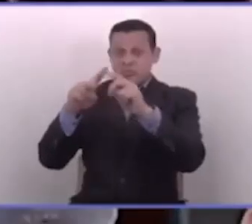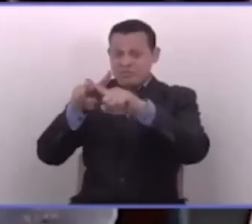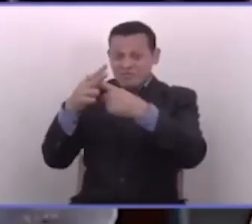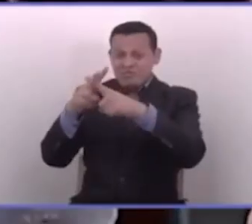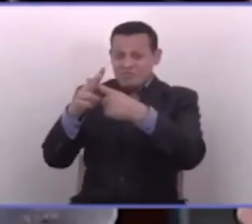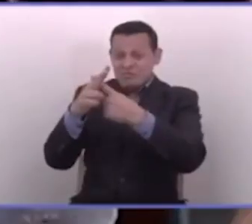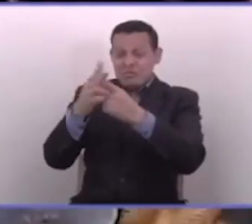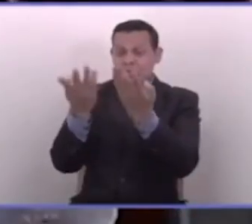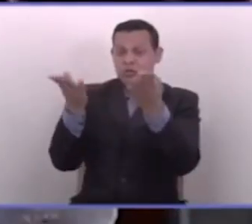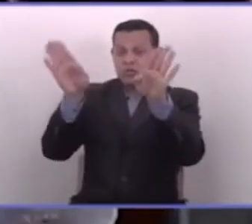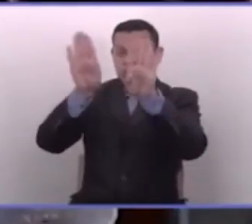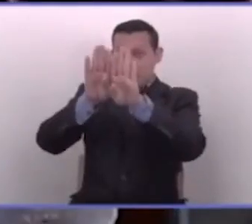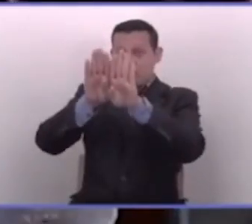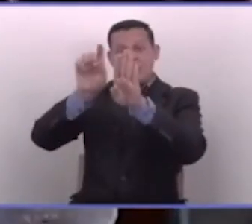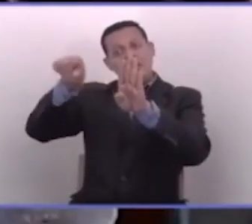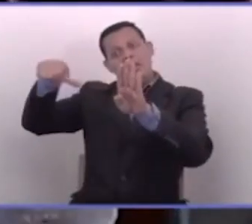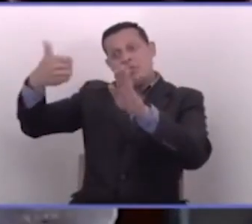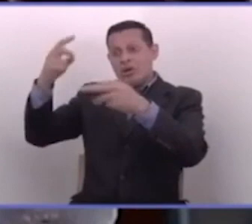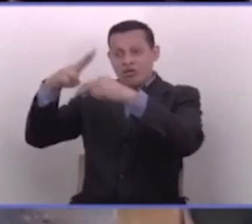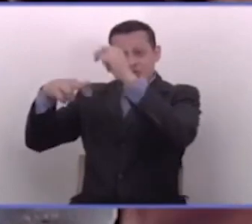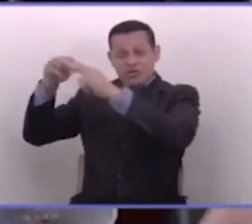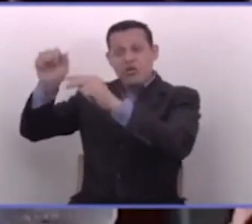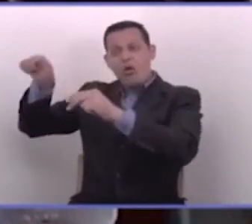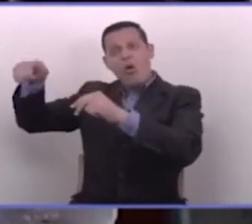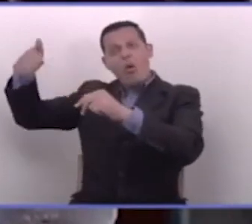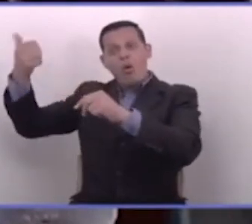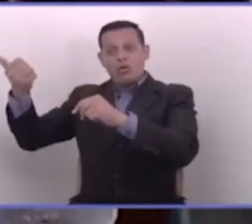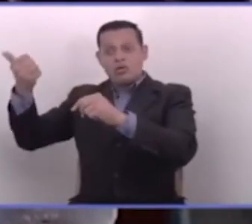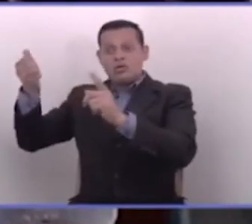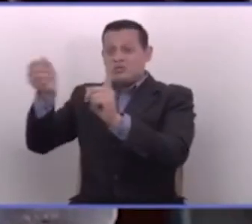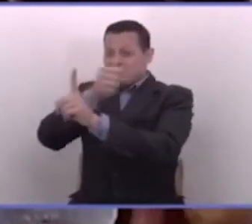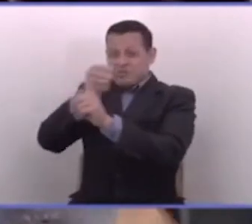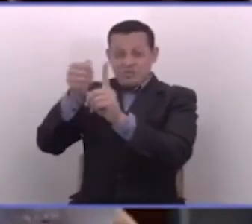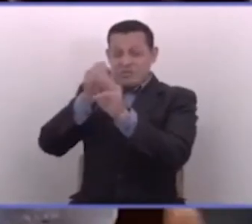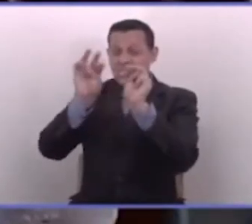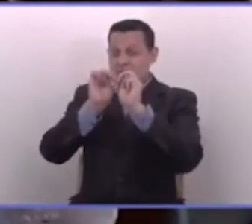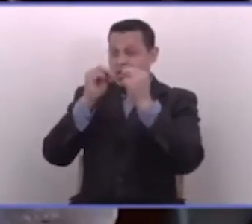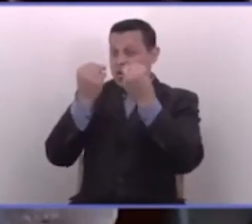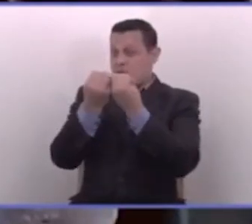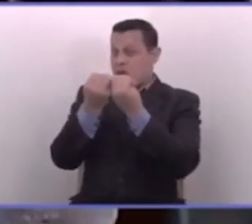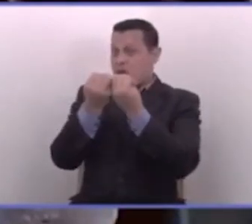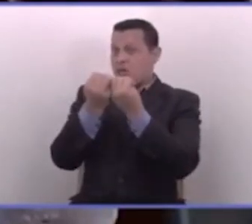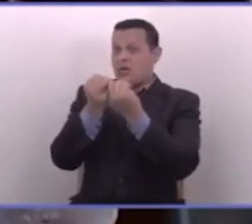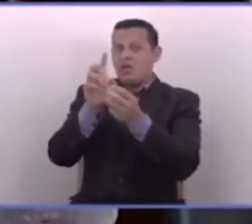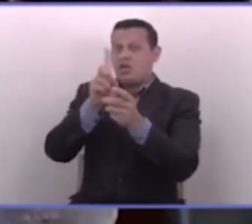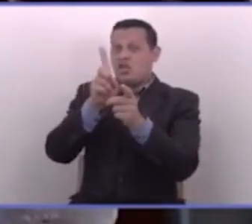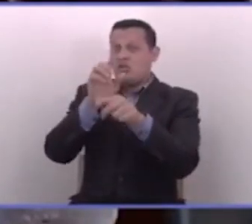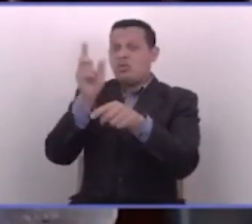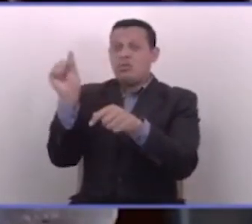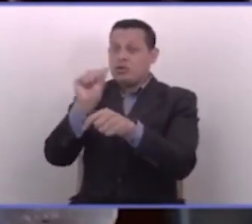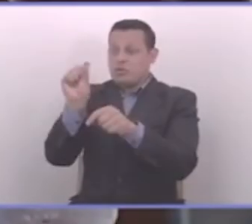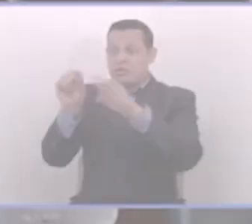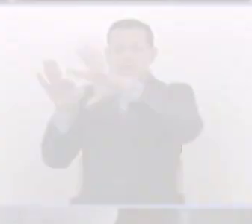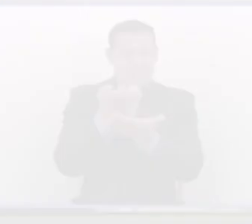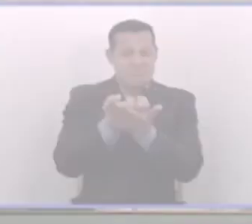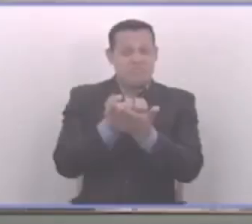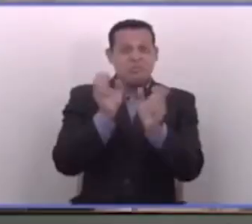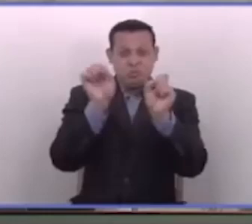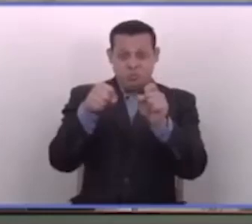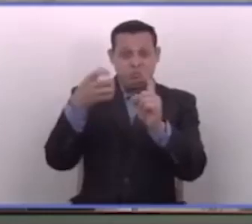Cierran centros penales y luego quieren abrir otros. Dicen que combaten a los criminales y se niegan a extraditarlos.